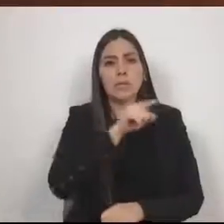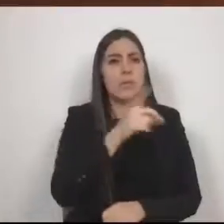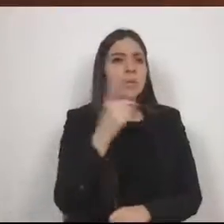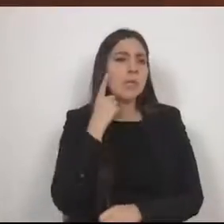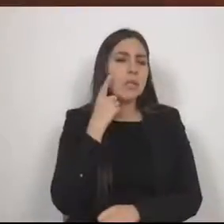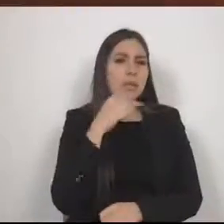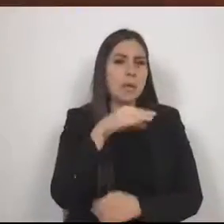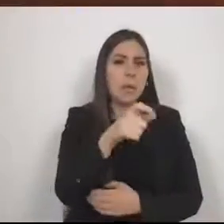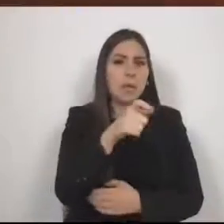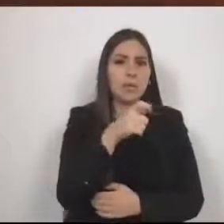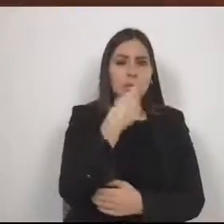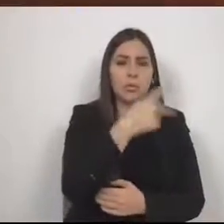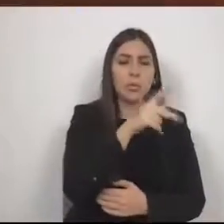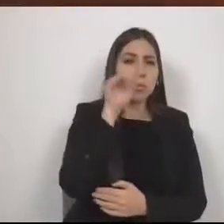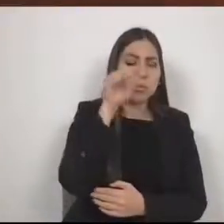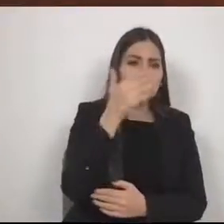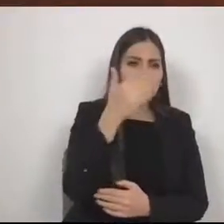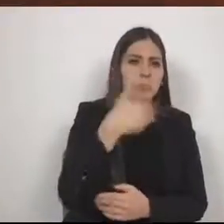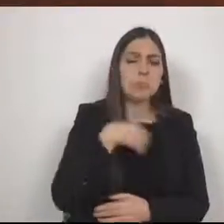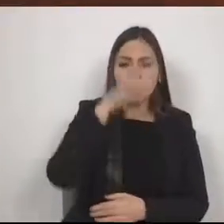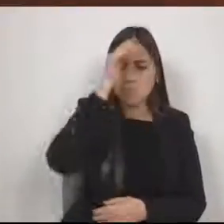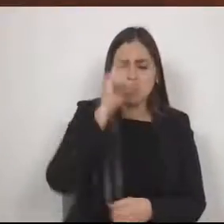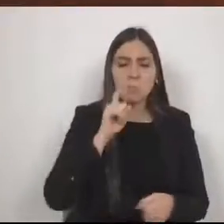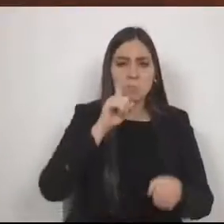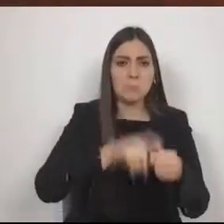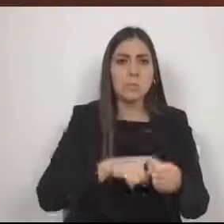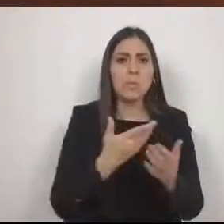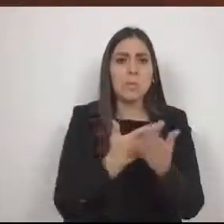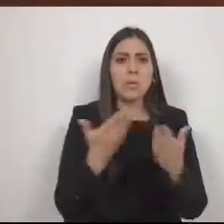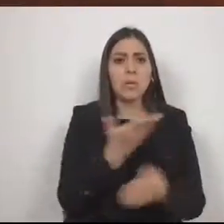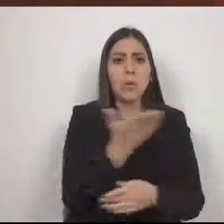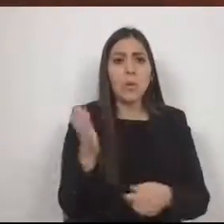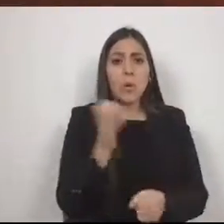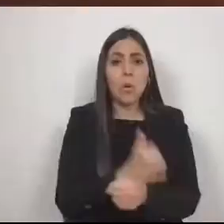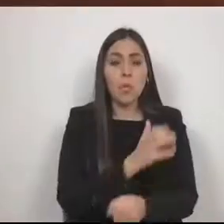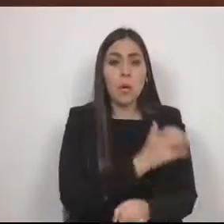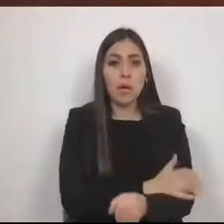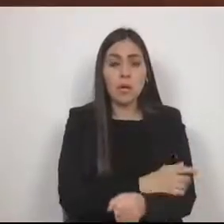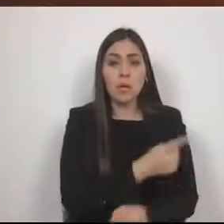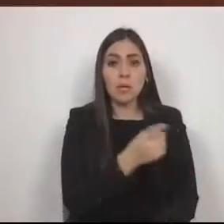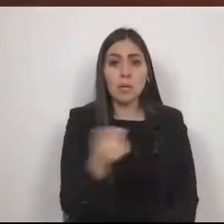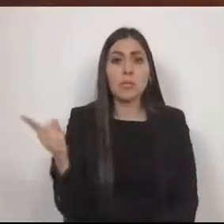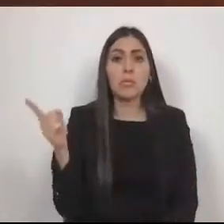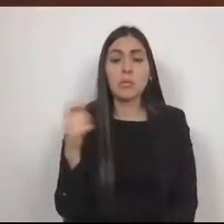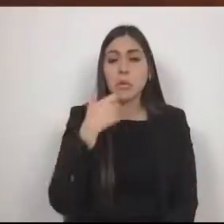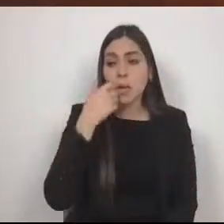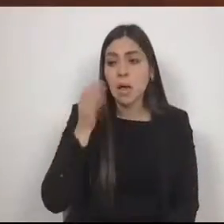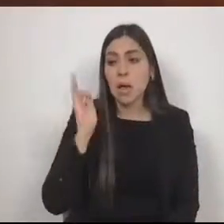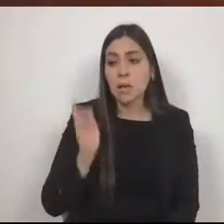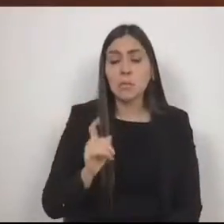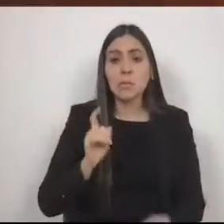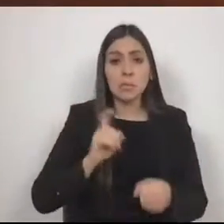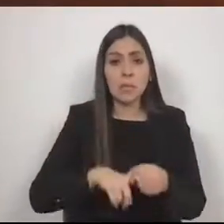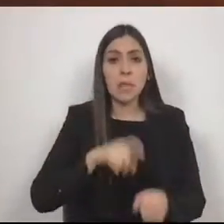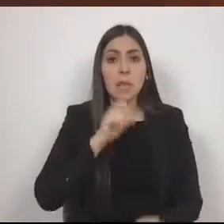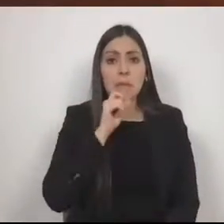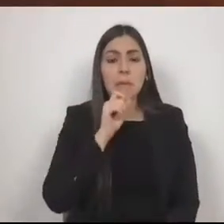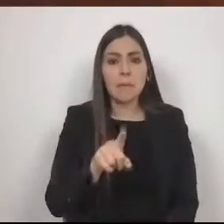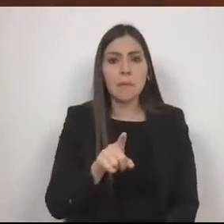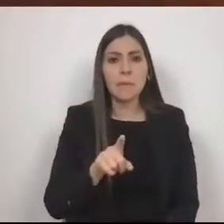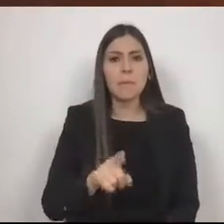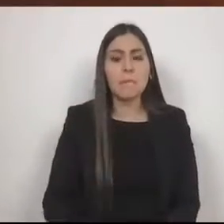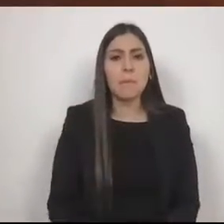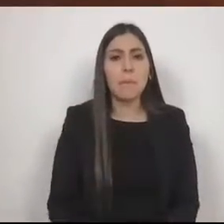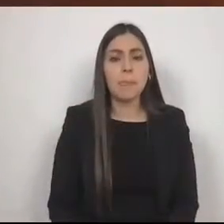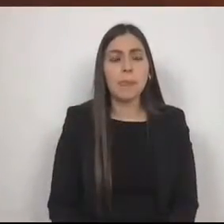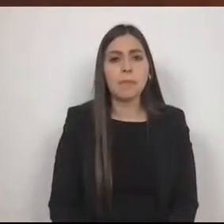este exhorto y pido a los compañeros que se puedan sumar también para las